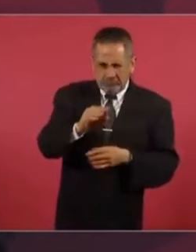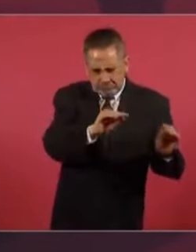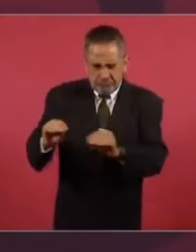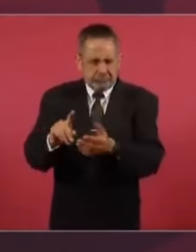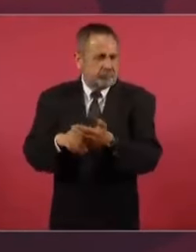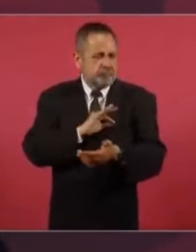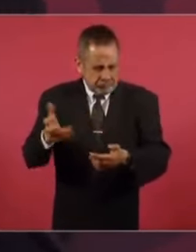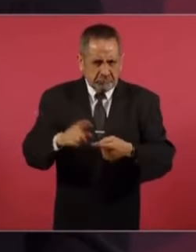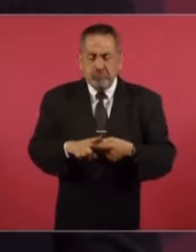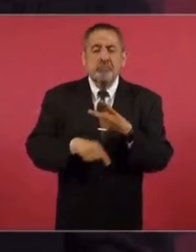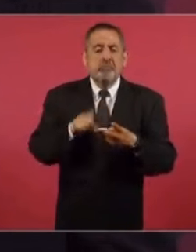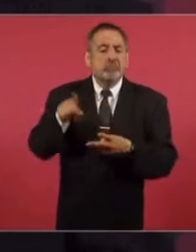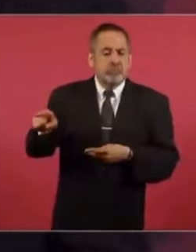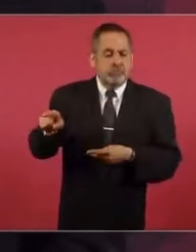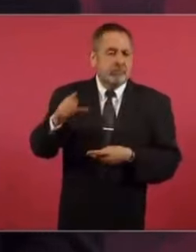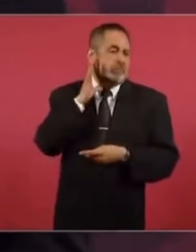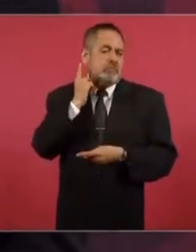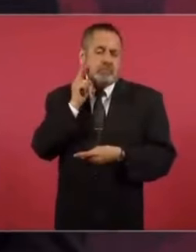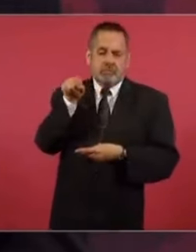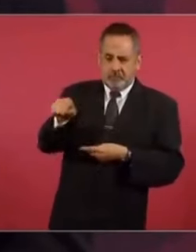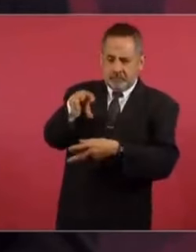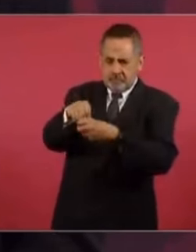Lo puede hacer en el Poder Legislativo.